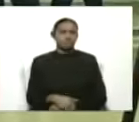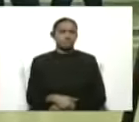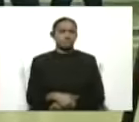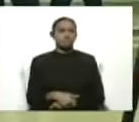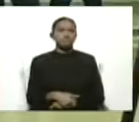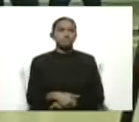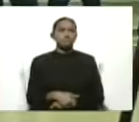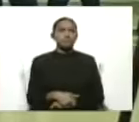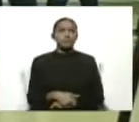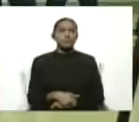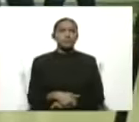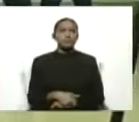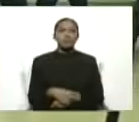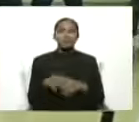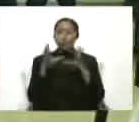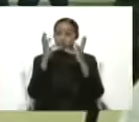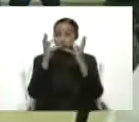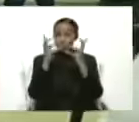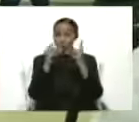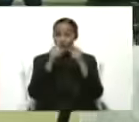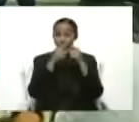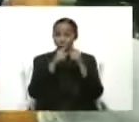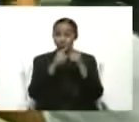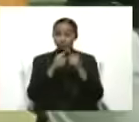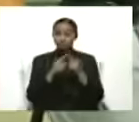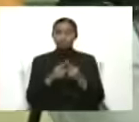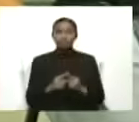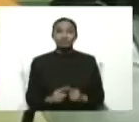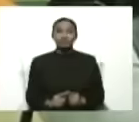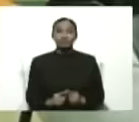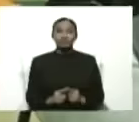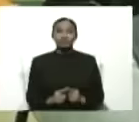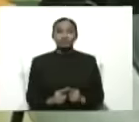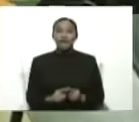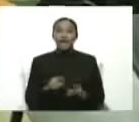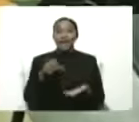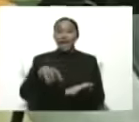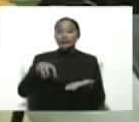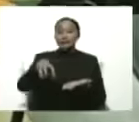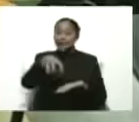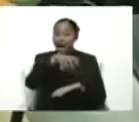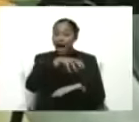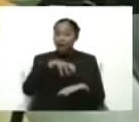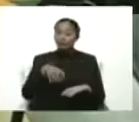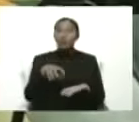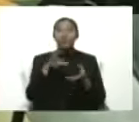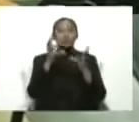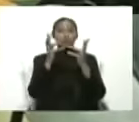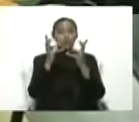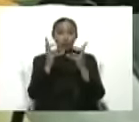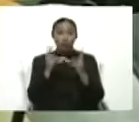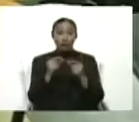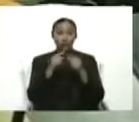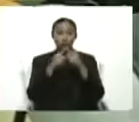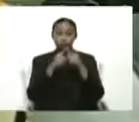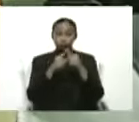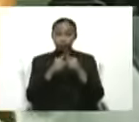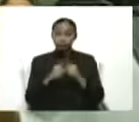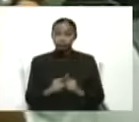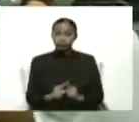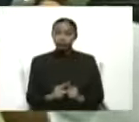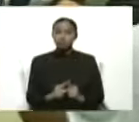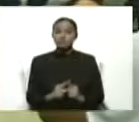cuánto hay en cada uno de los estados, cuántas máquinas tenemos, ya la enfoco